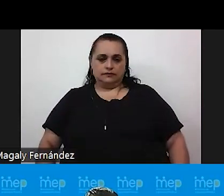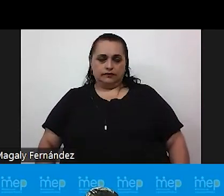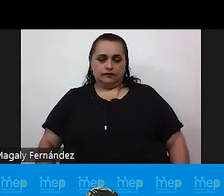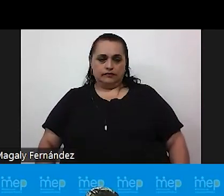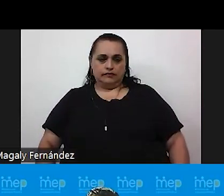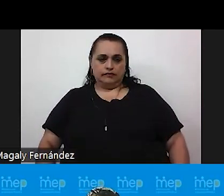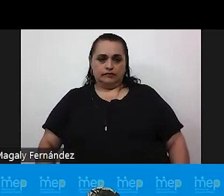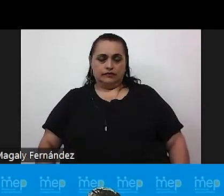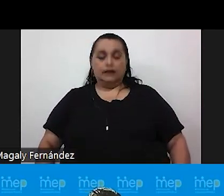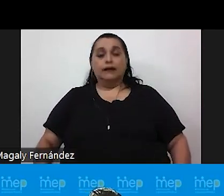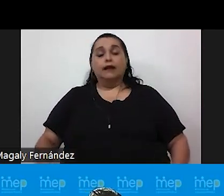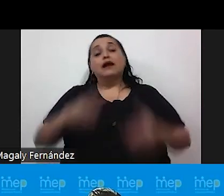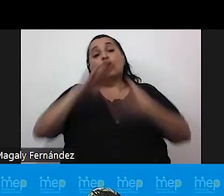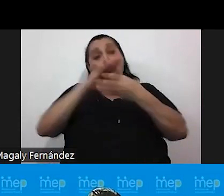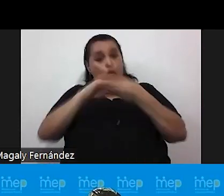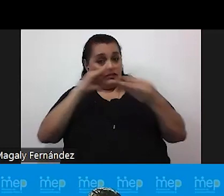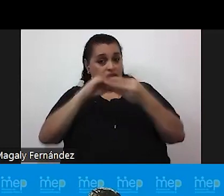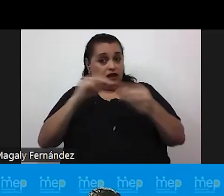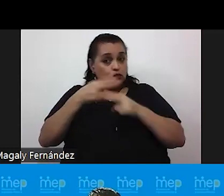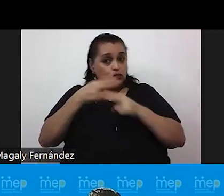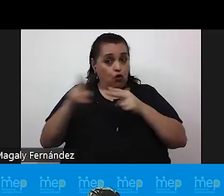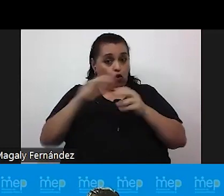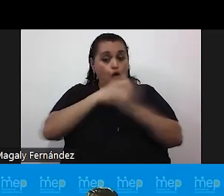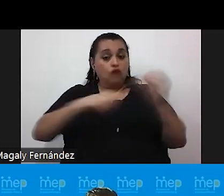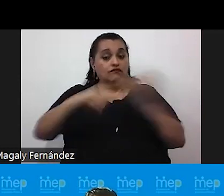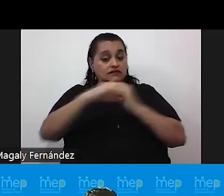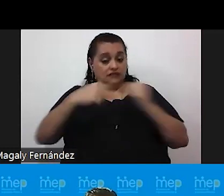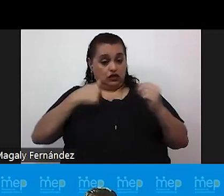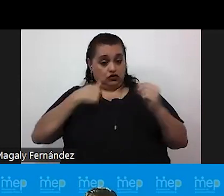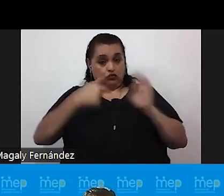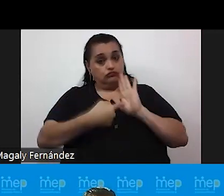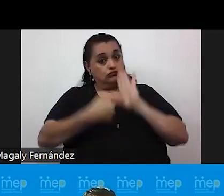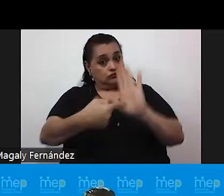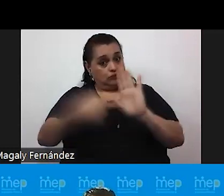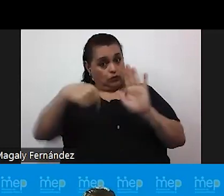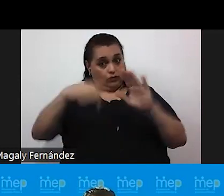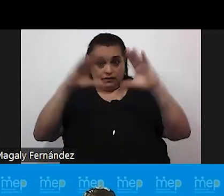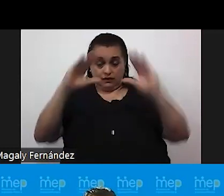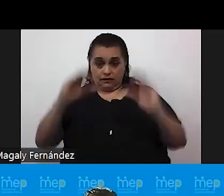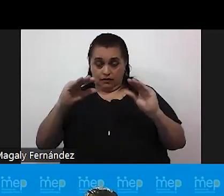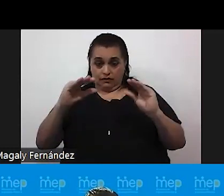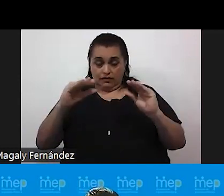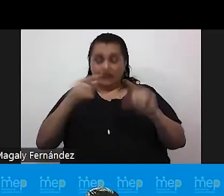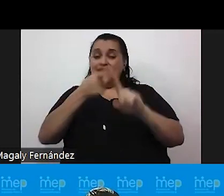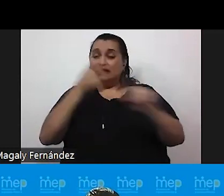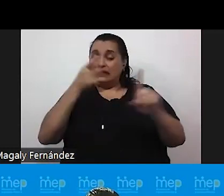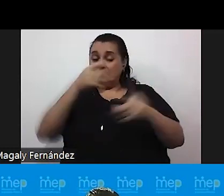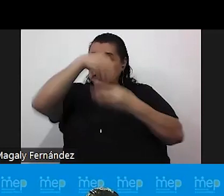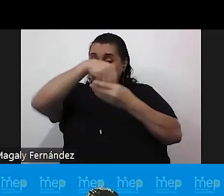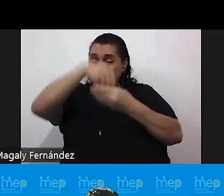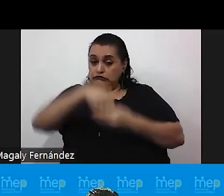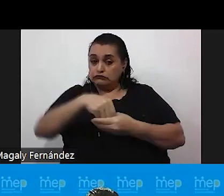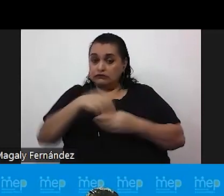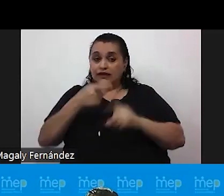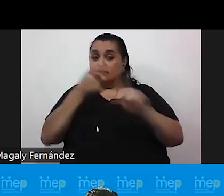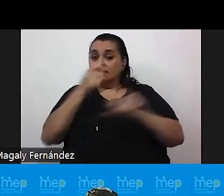Tal vez para contarles un poquito de la oficina que vengo representando en esta tarde. Desde su conformación, desde el año